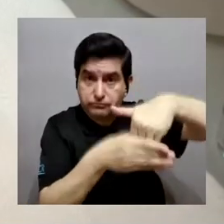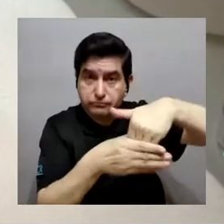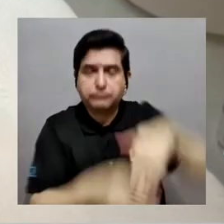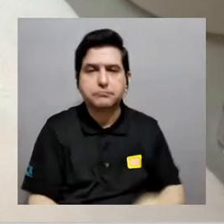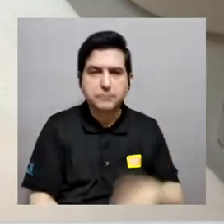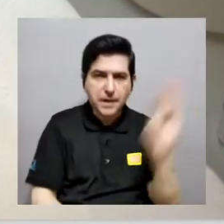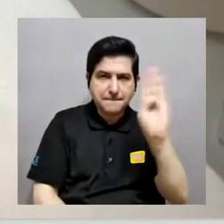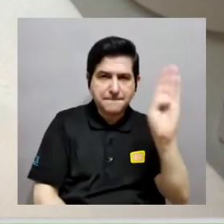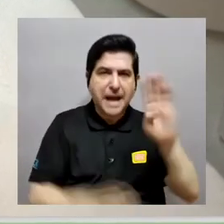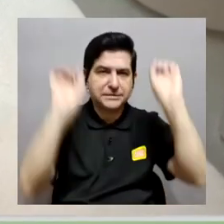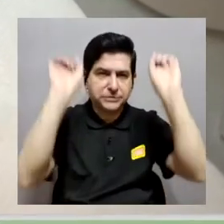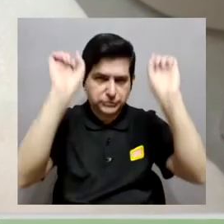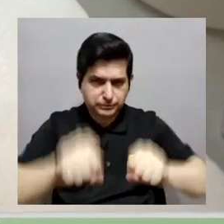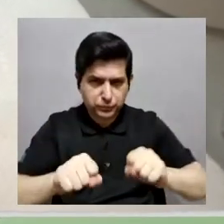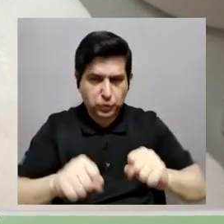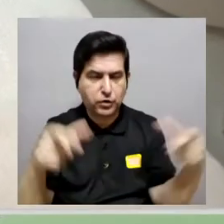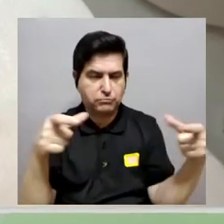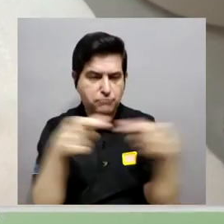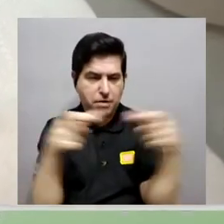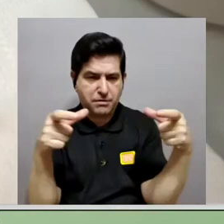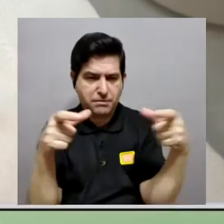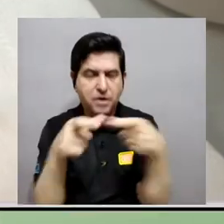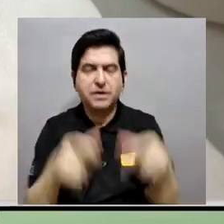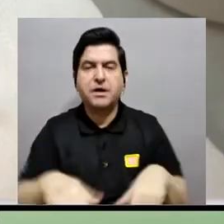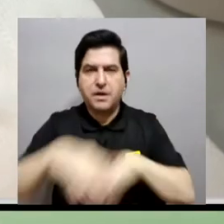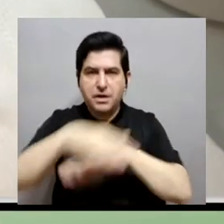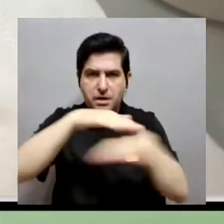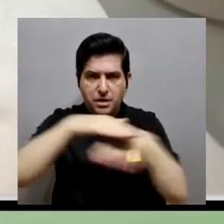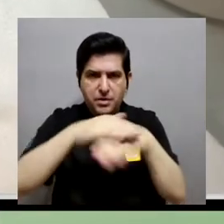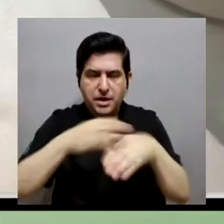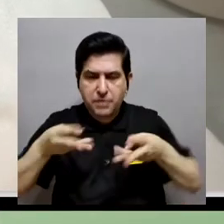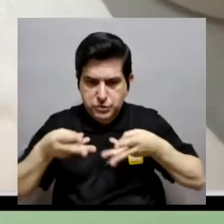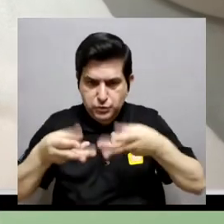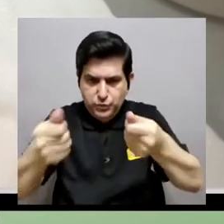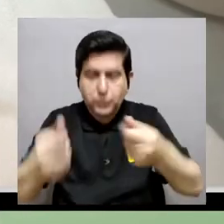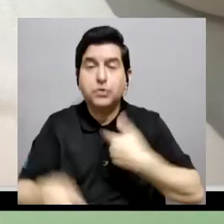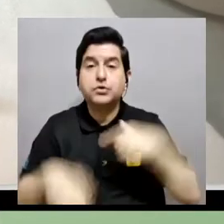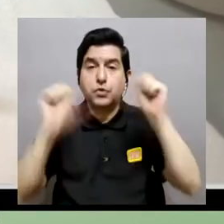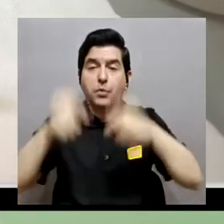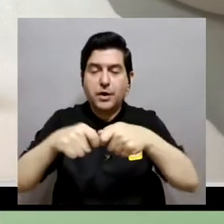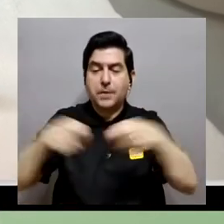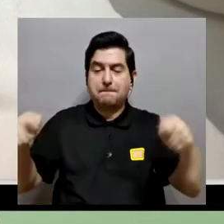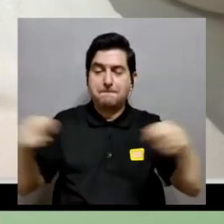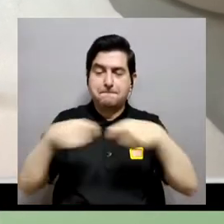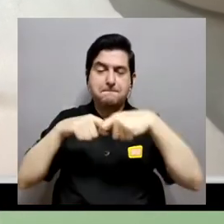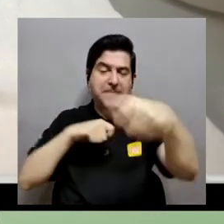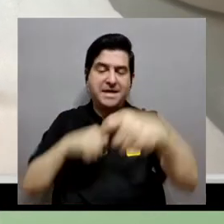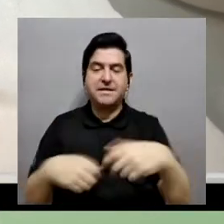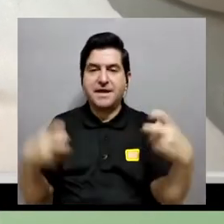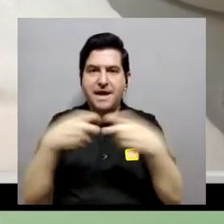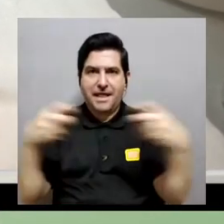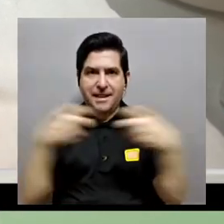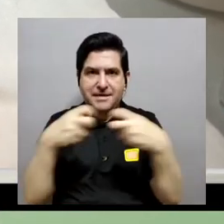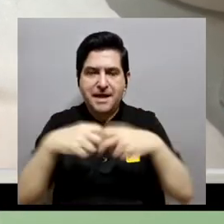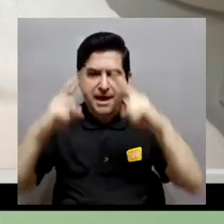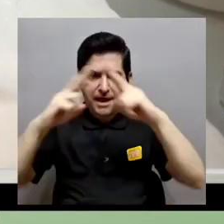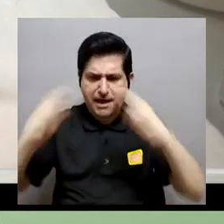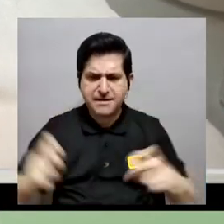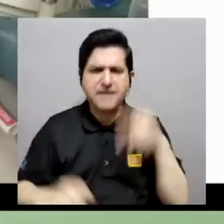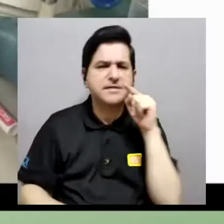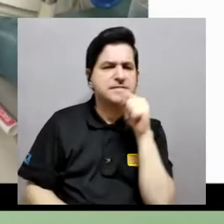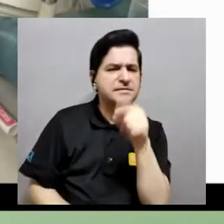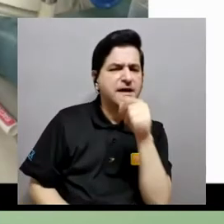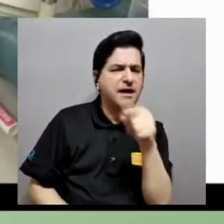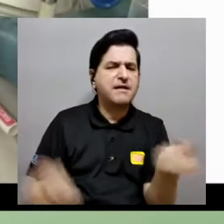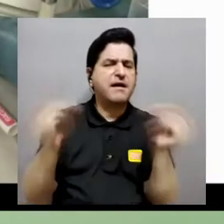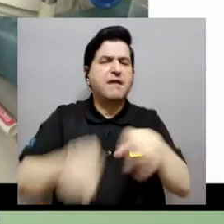bacterias que pueden conectarse a una superficie conductora, a las cuales yo les puedo medir la electricidad para analizar qué es lo